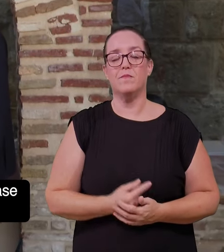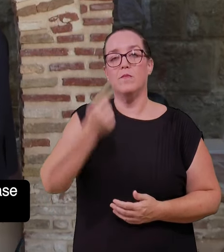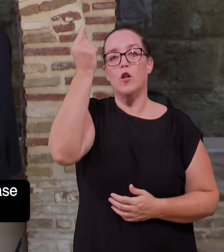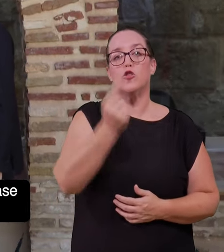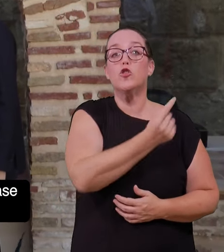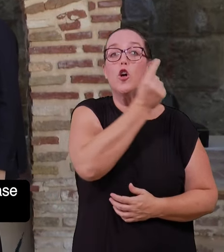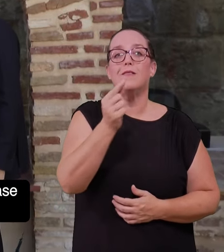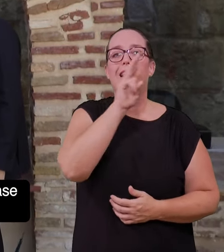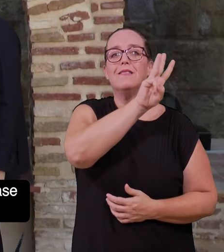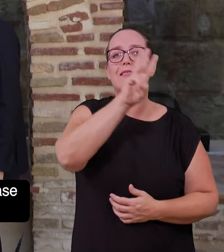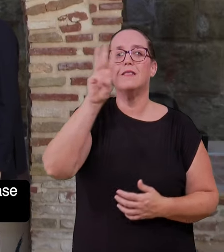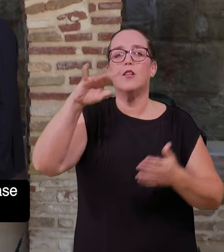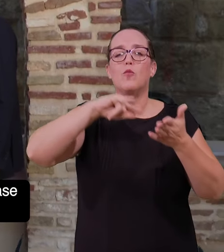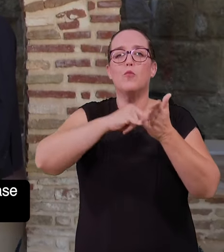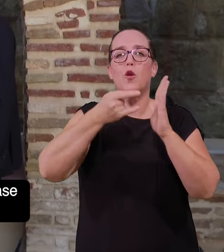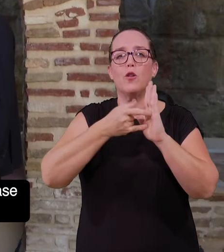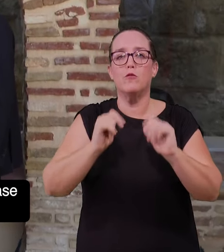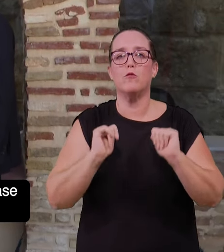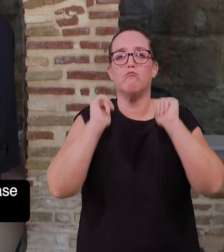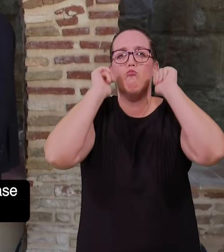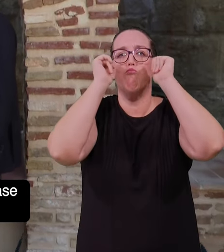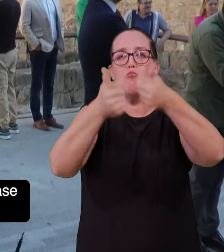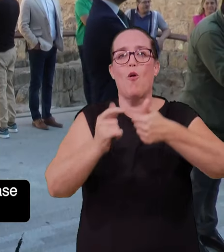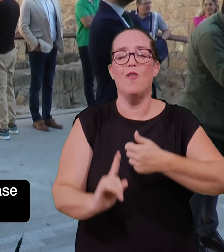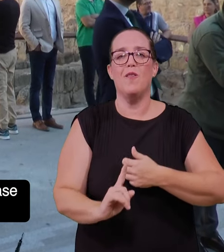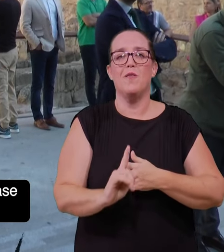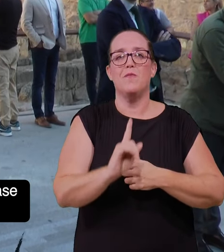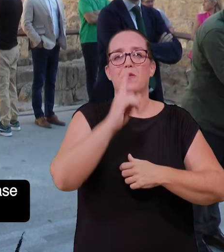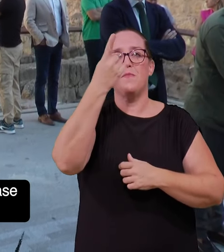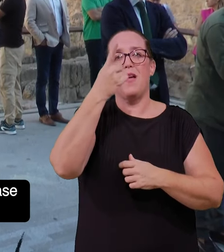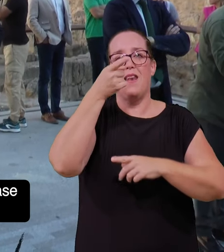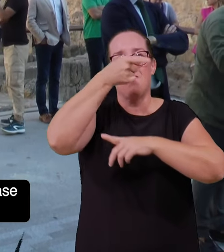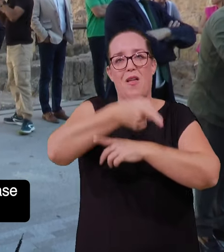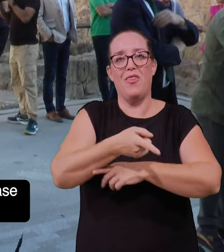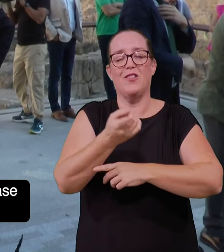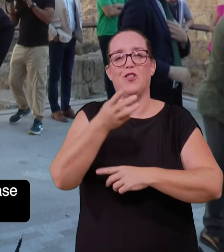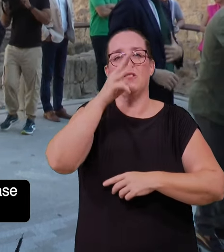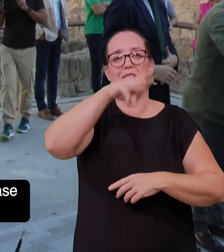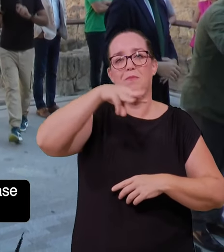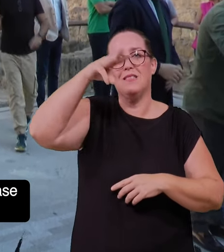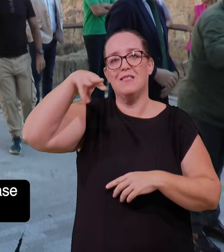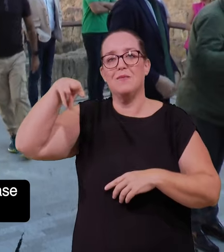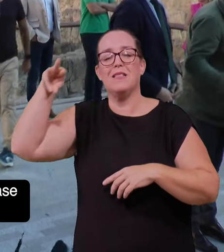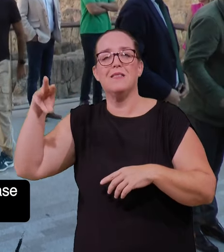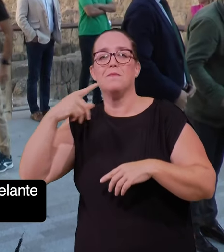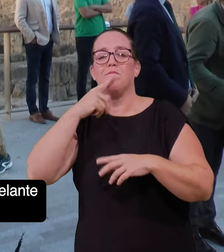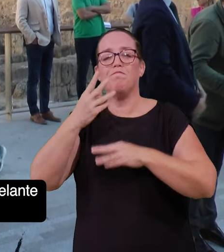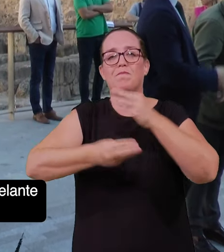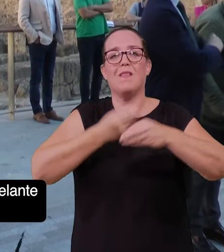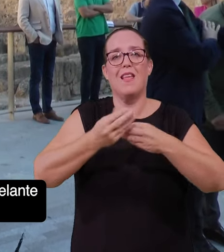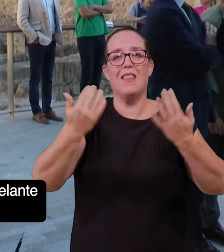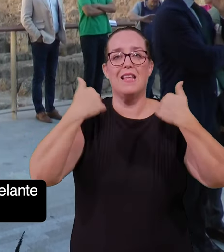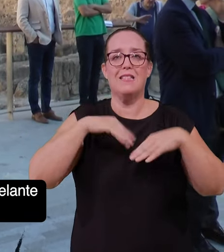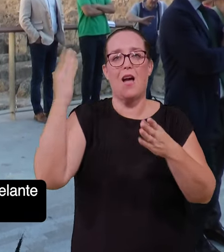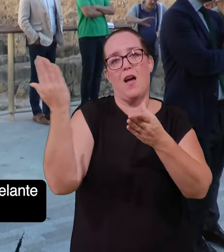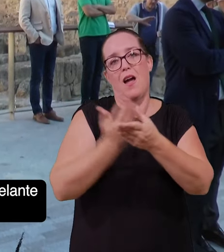Son en total 33 proyectos iniciados en esta primera fase del mandato, una cada tres días, con los que se ha ido